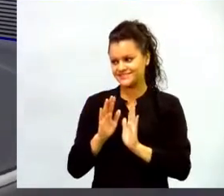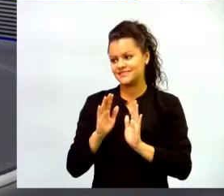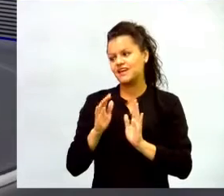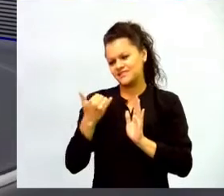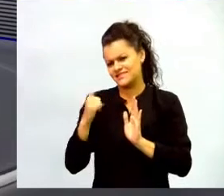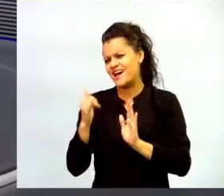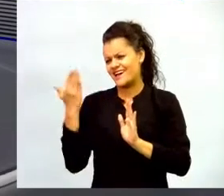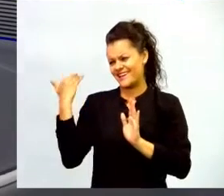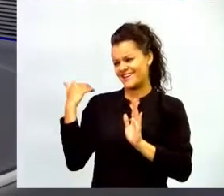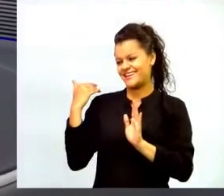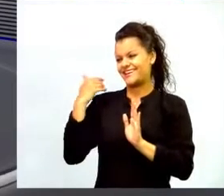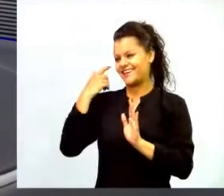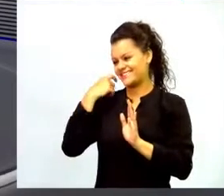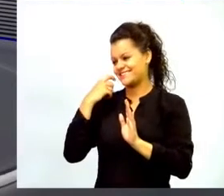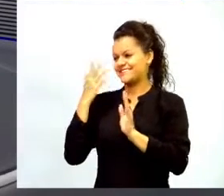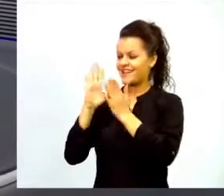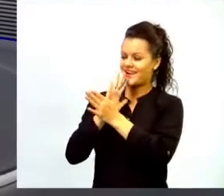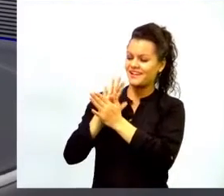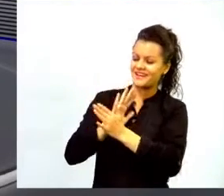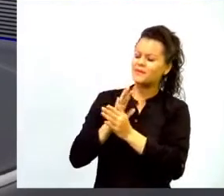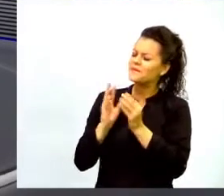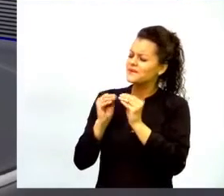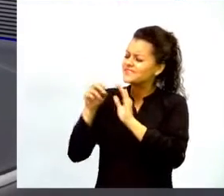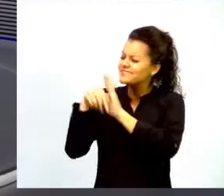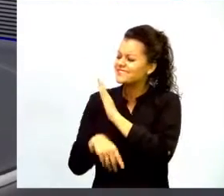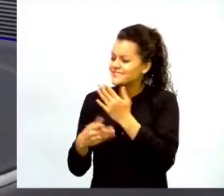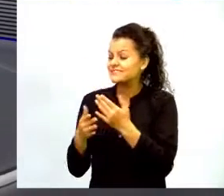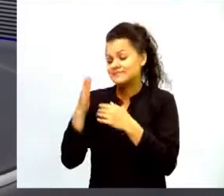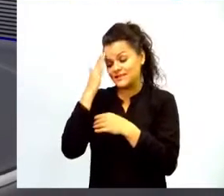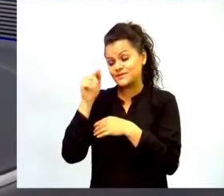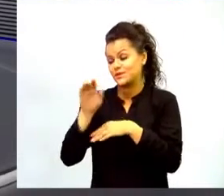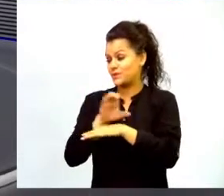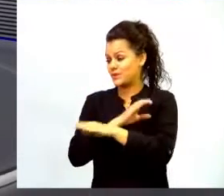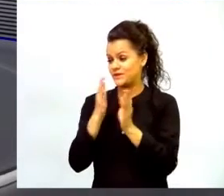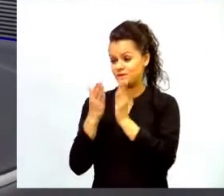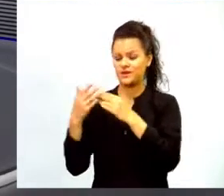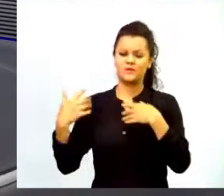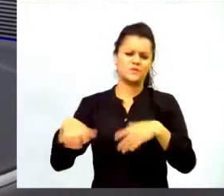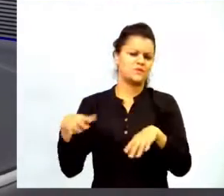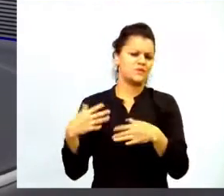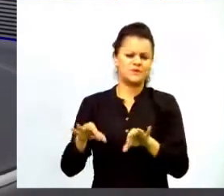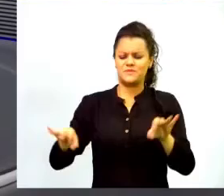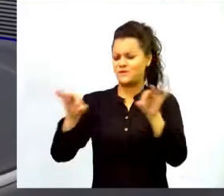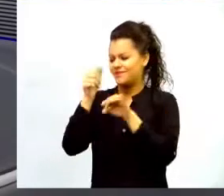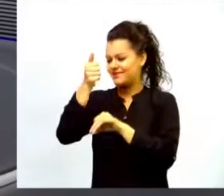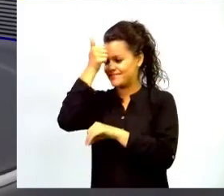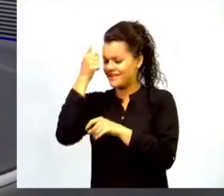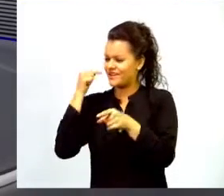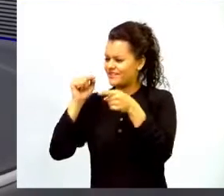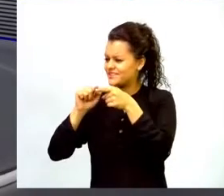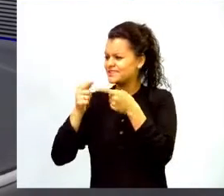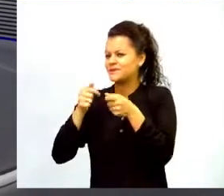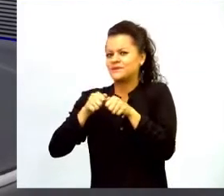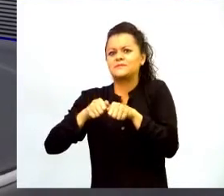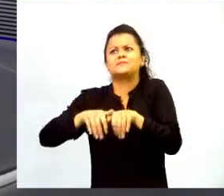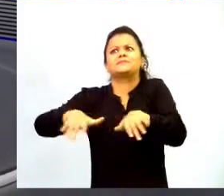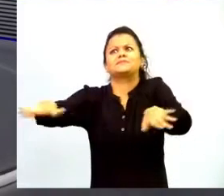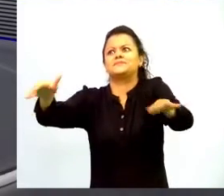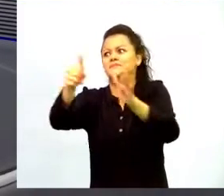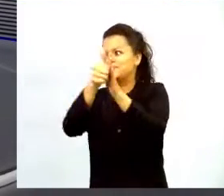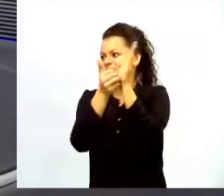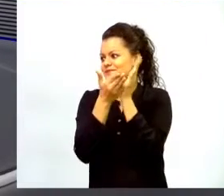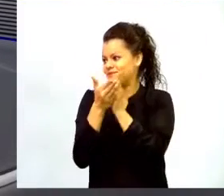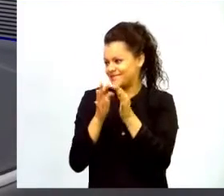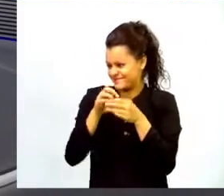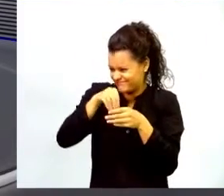nos ha permitido, ha sido casi que una condición habilitante para desplegar la mayoría de programas educativos con uso de tecnología.